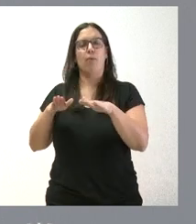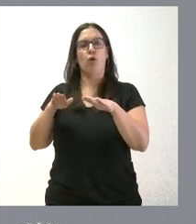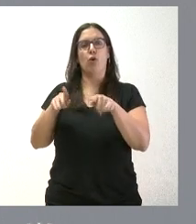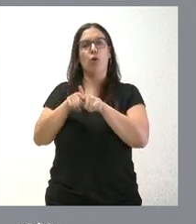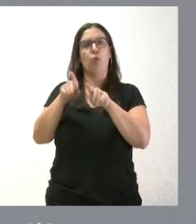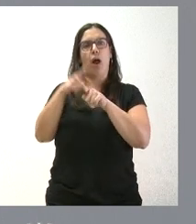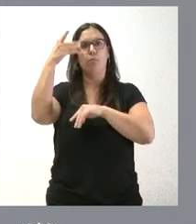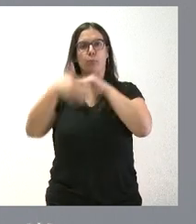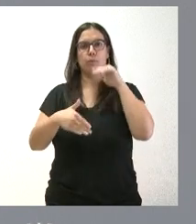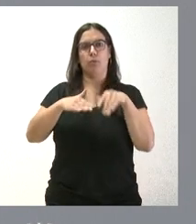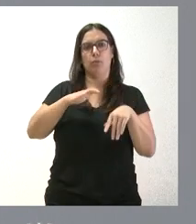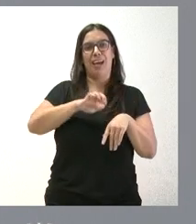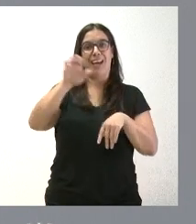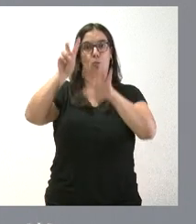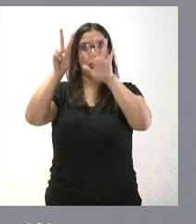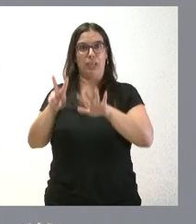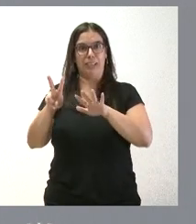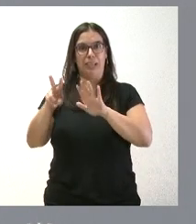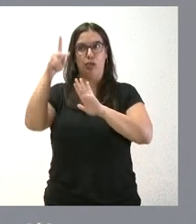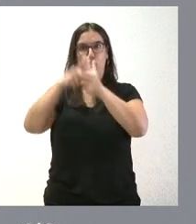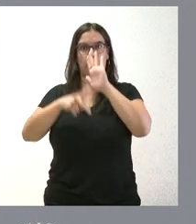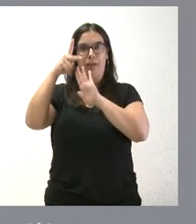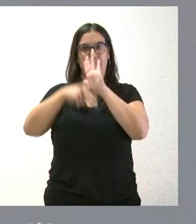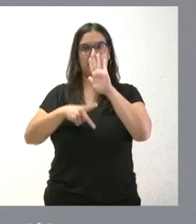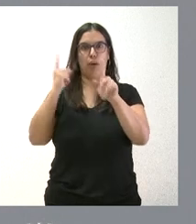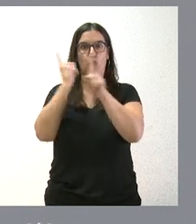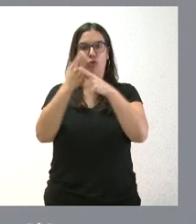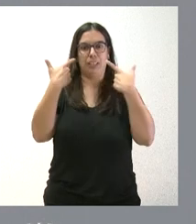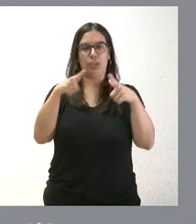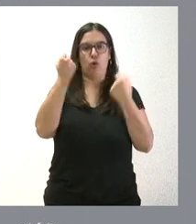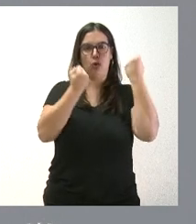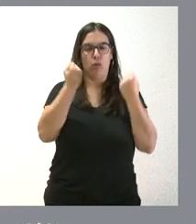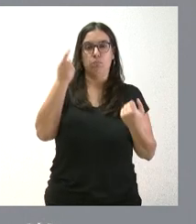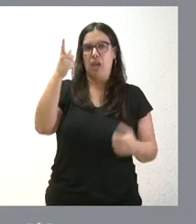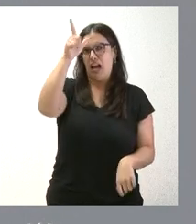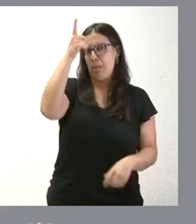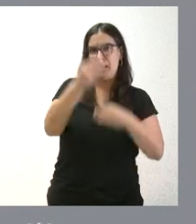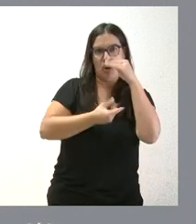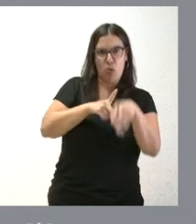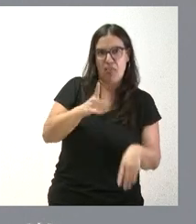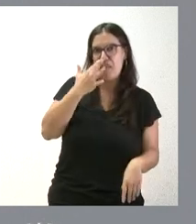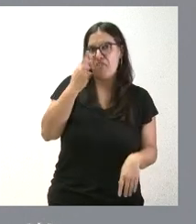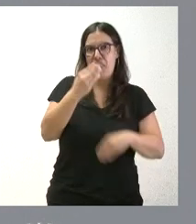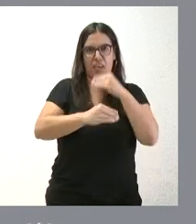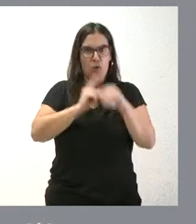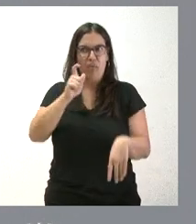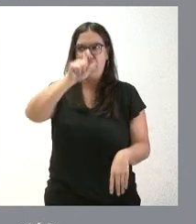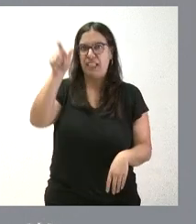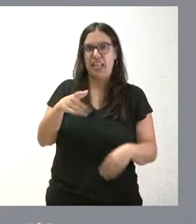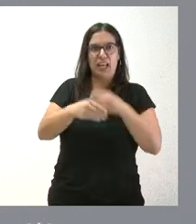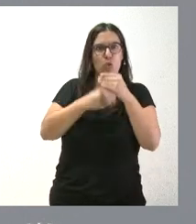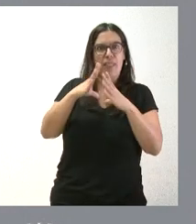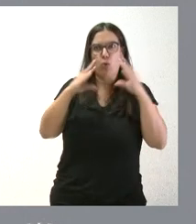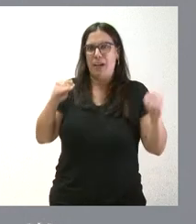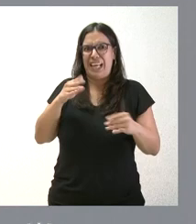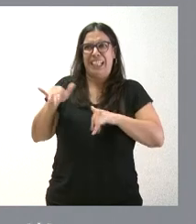de la Euro 7 contra el sector del automóvil. Esto no pasó ni en Alemania, ni en Francia, ni en Italia, ni en Rumanía, ni en ninguno